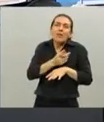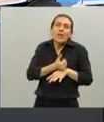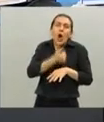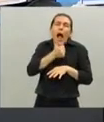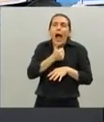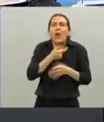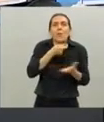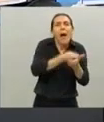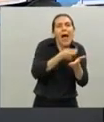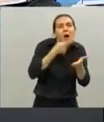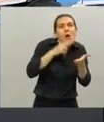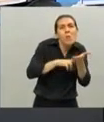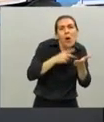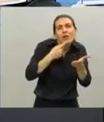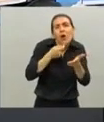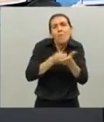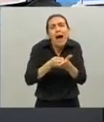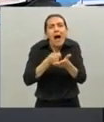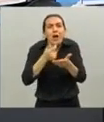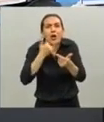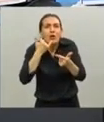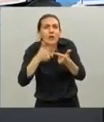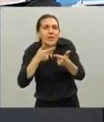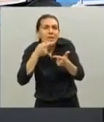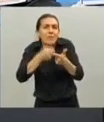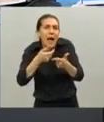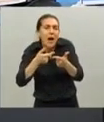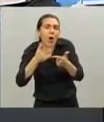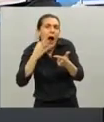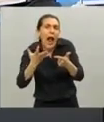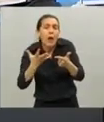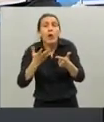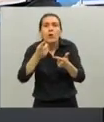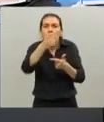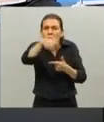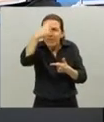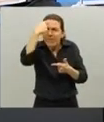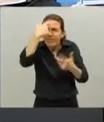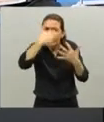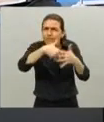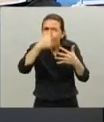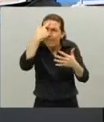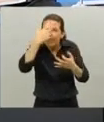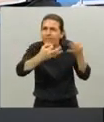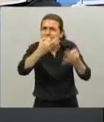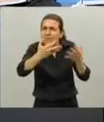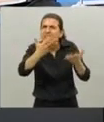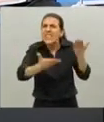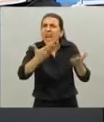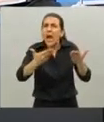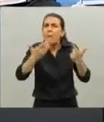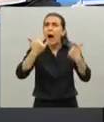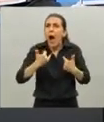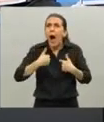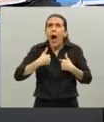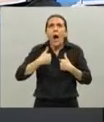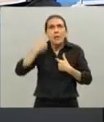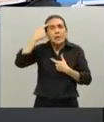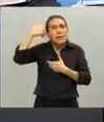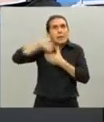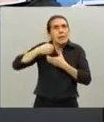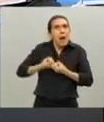sé algún impuesto la luz el teléfono se evalúa también consecuencias emocionales psicológicas